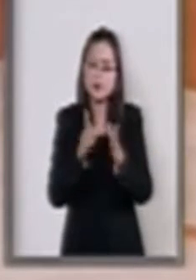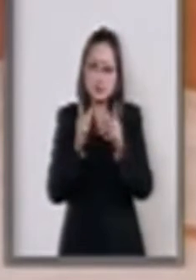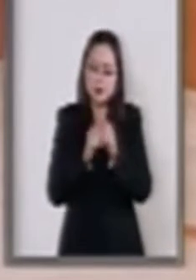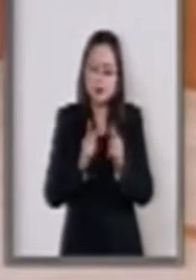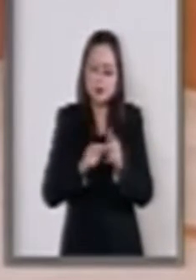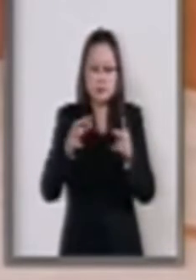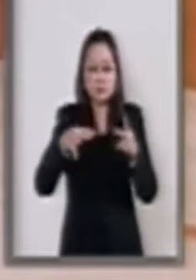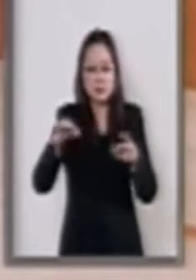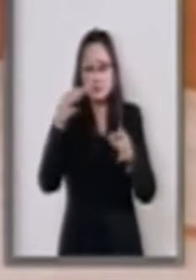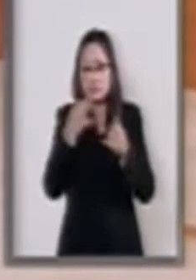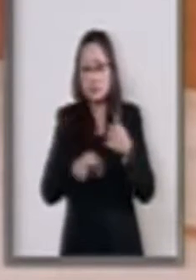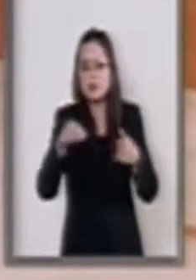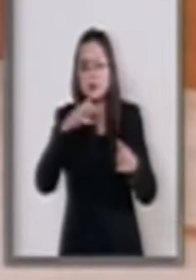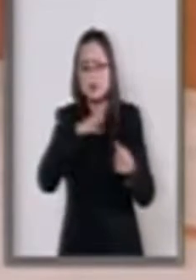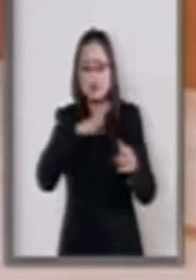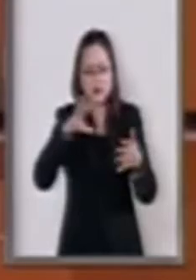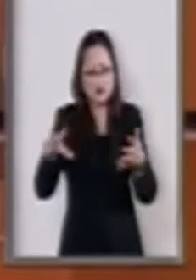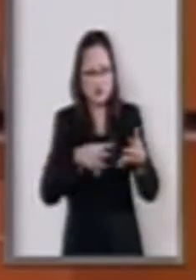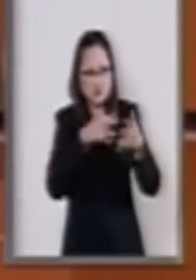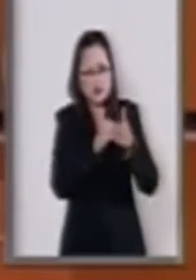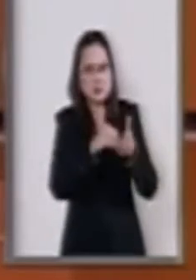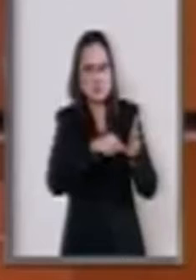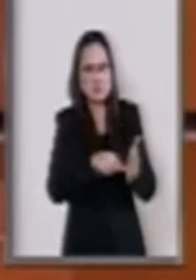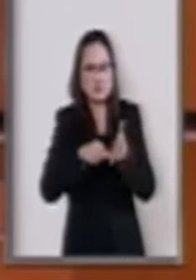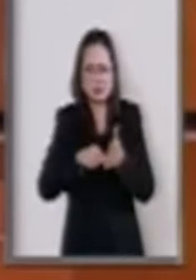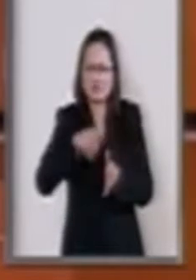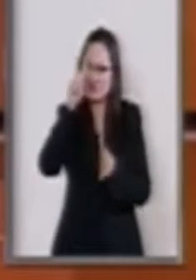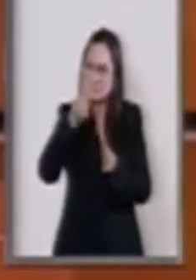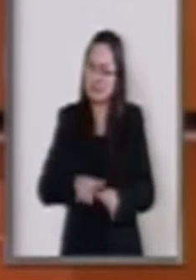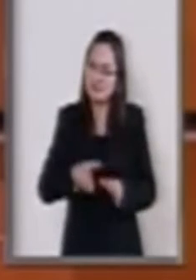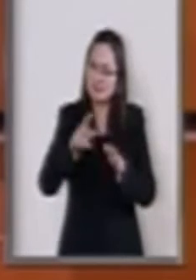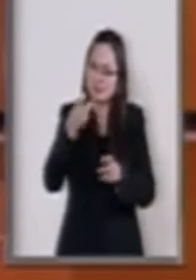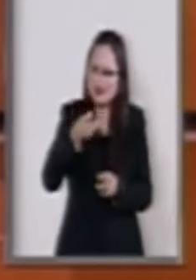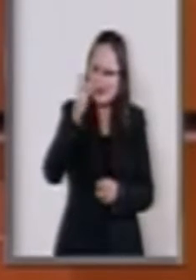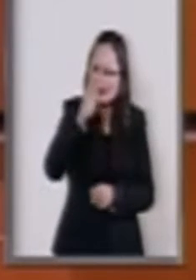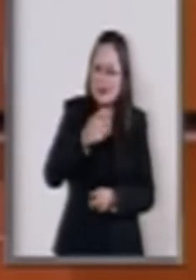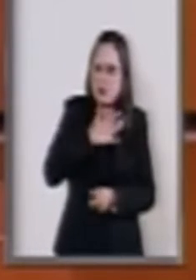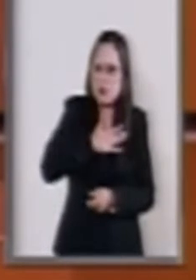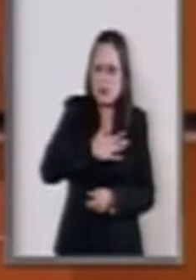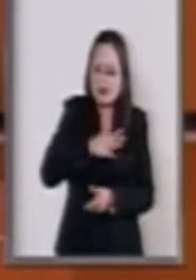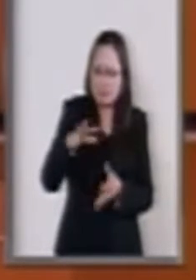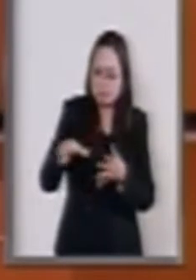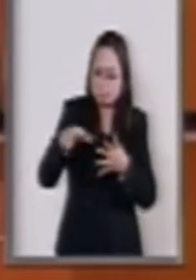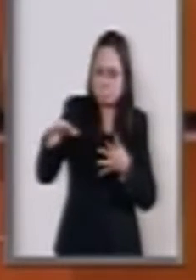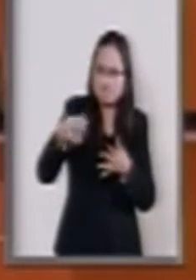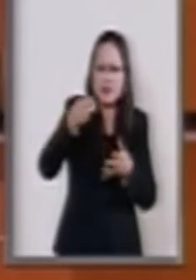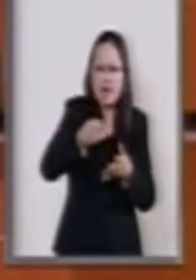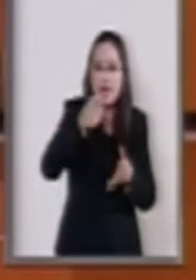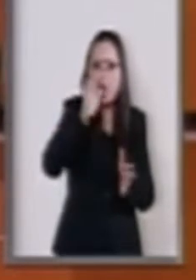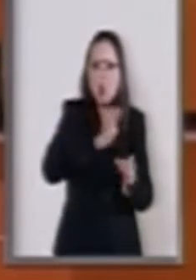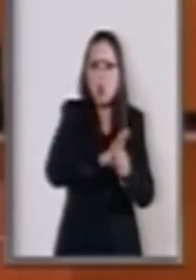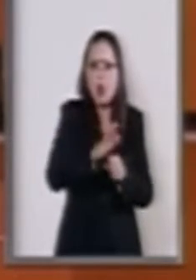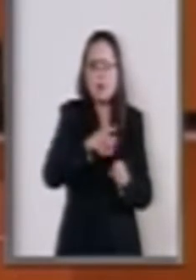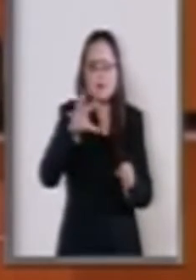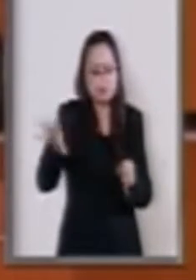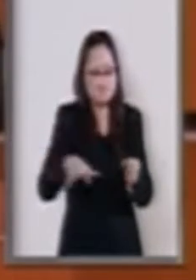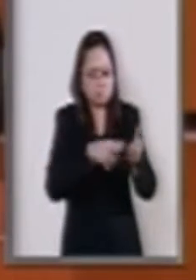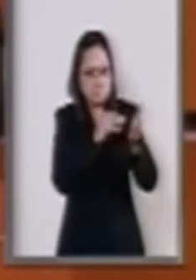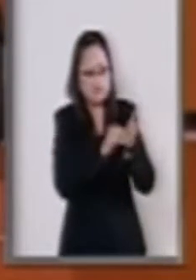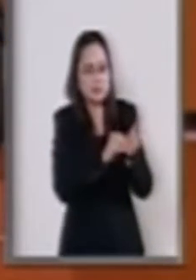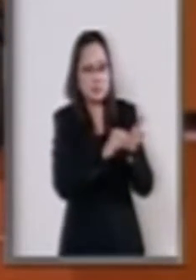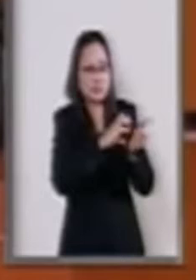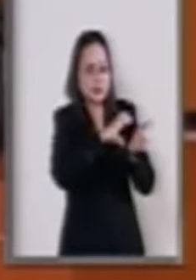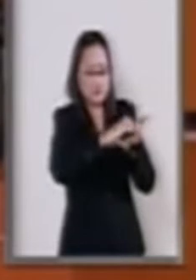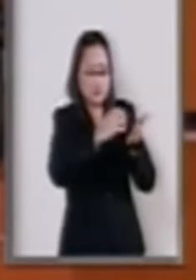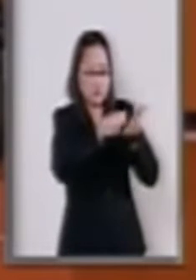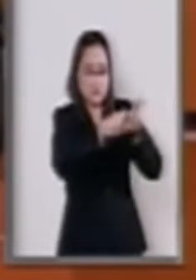mención a un tópico que considero de absoluta justicia. Me refiero a incluir en